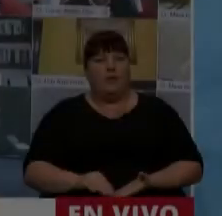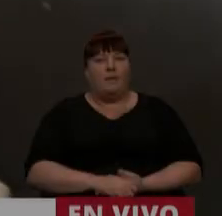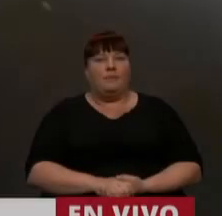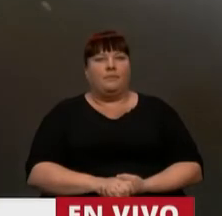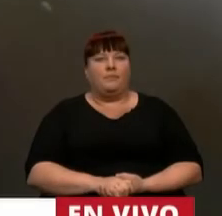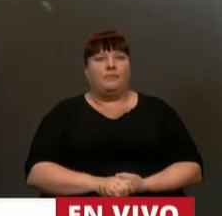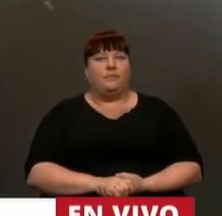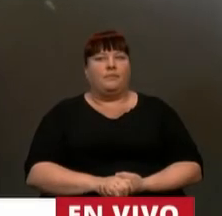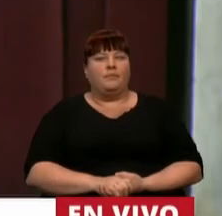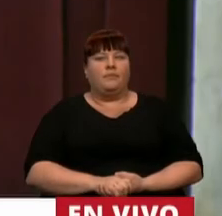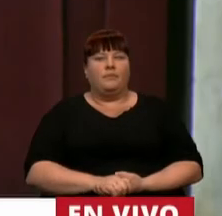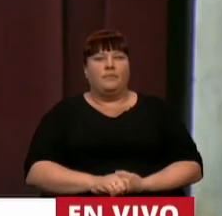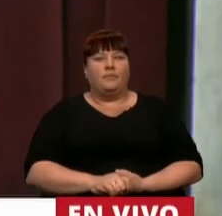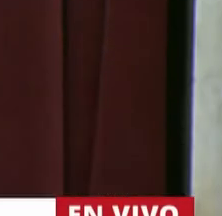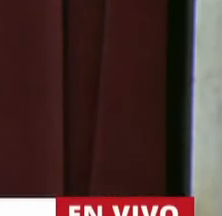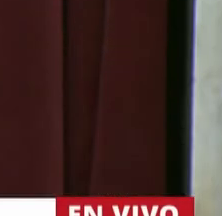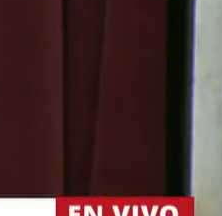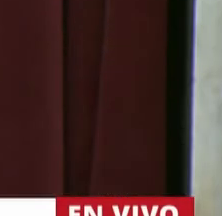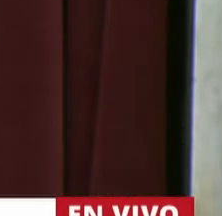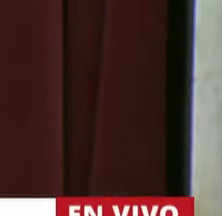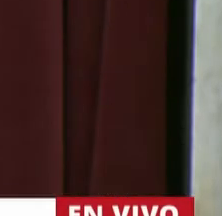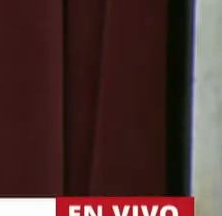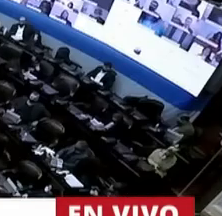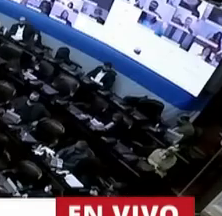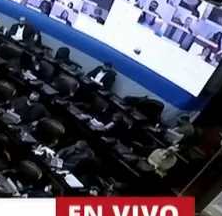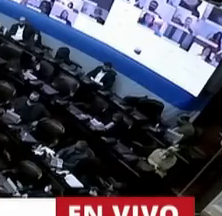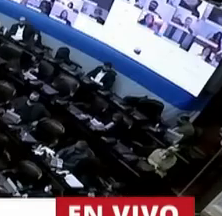Tiene la palabra la diputada Alma Zapag.